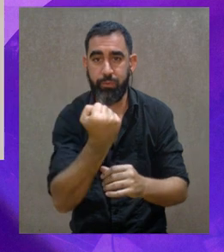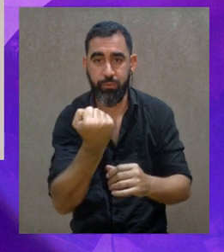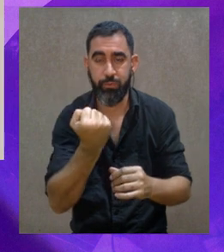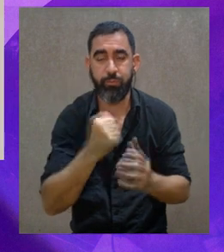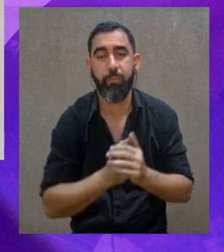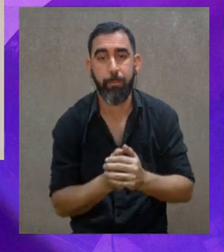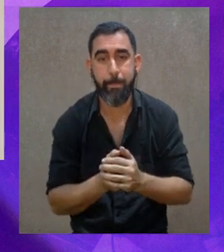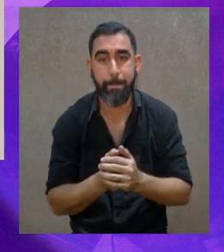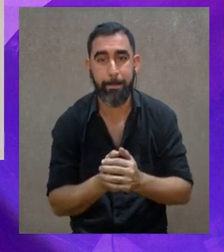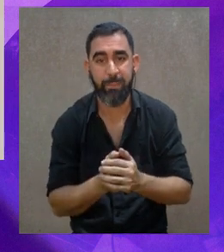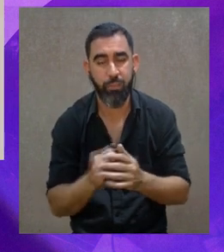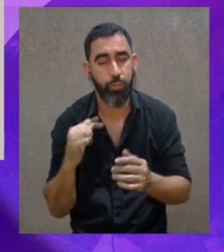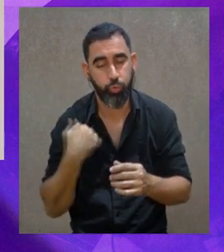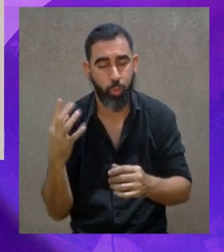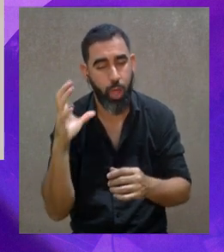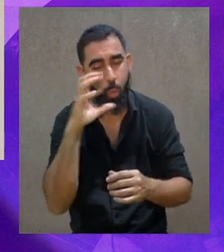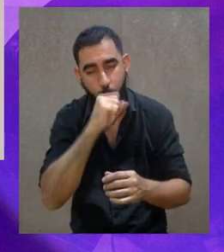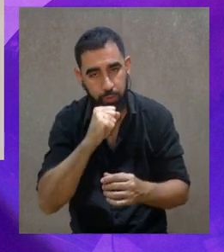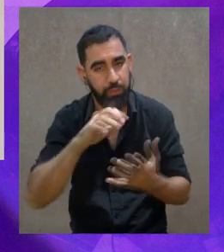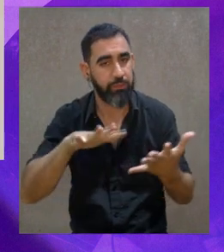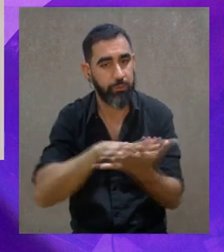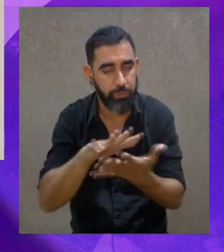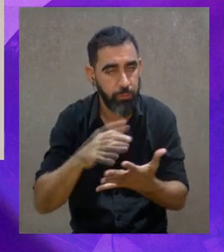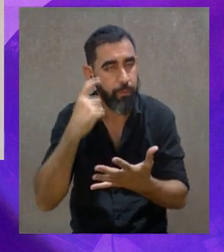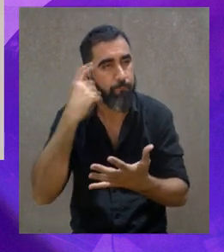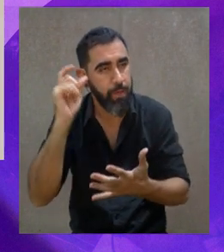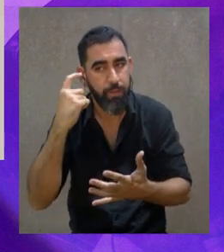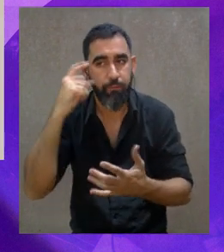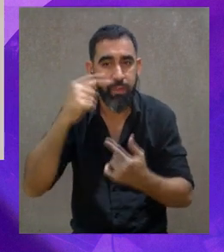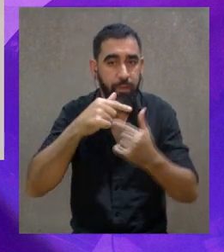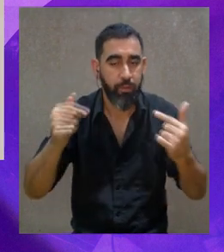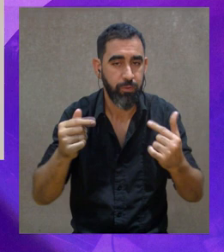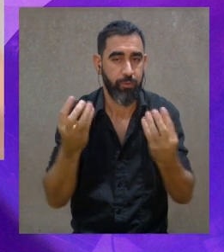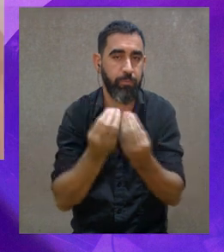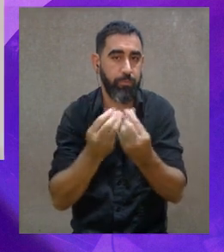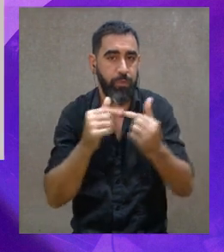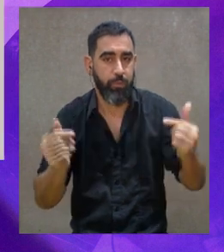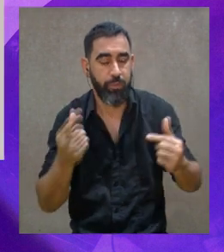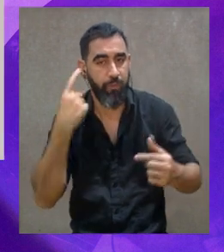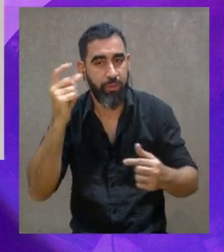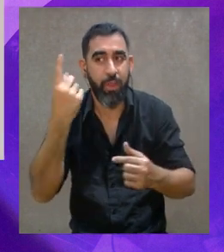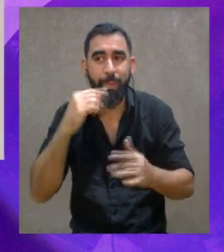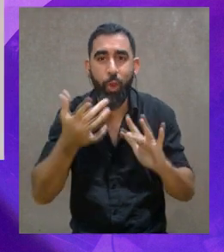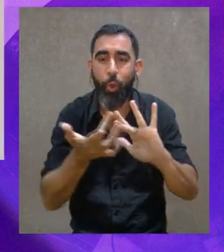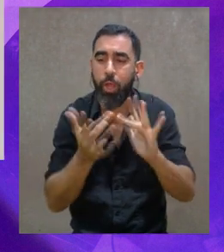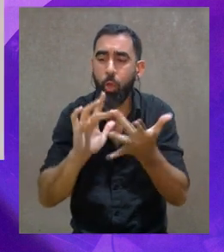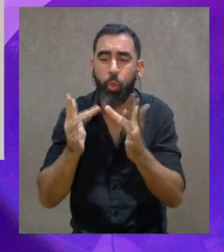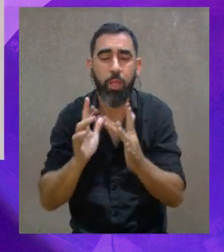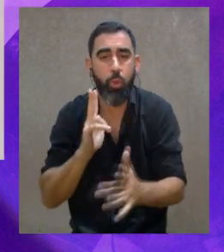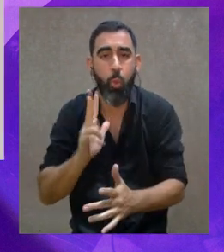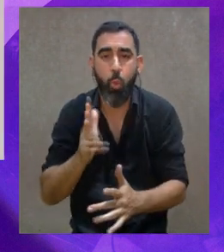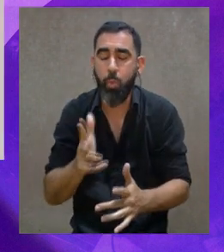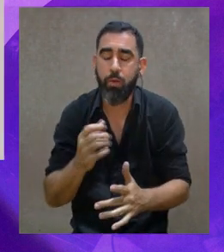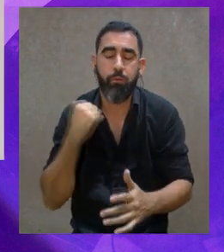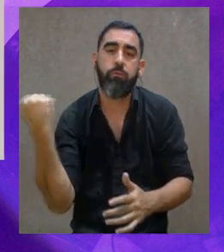fundamental. sea, venimos aguantando la situación con creatividad, con una cantidad de cosas, pero el